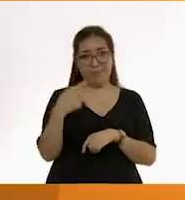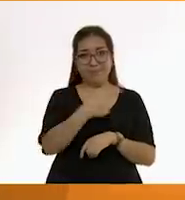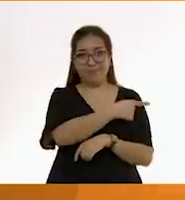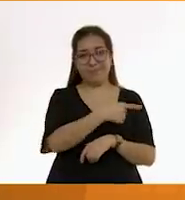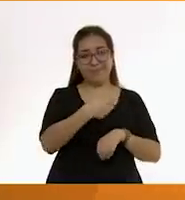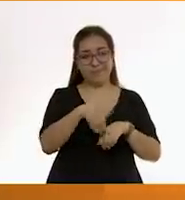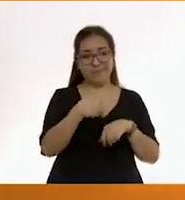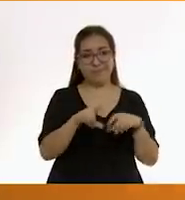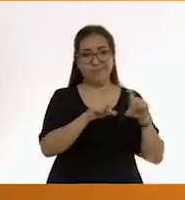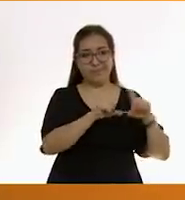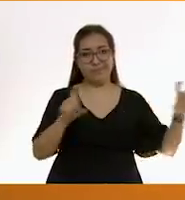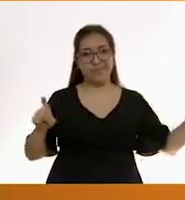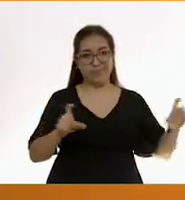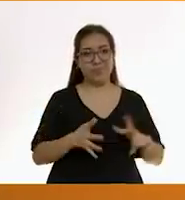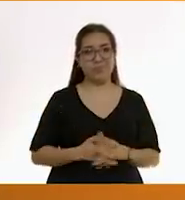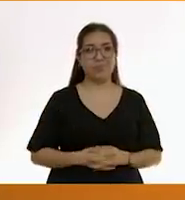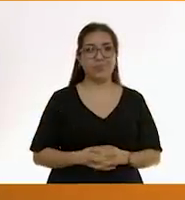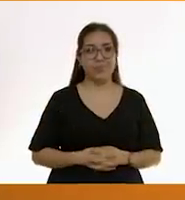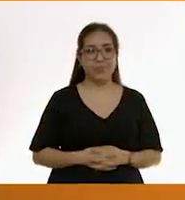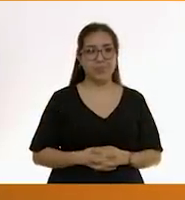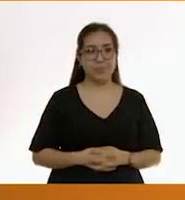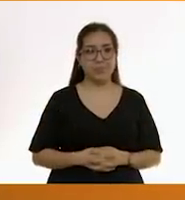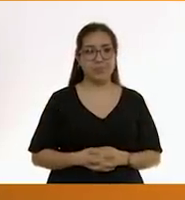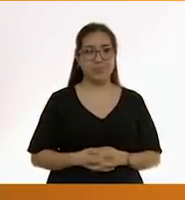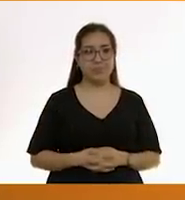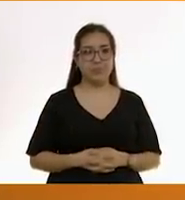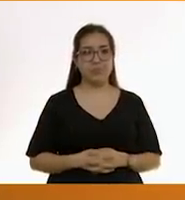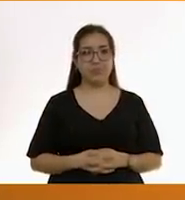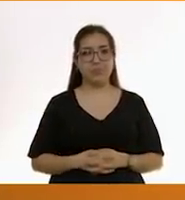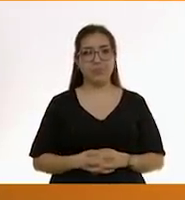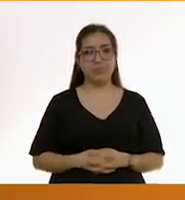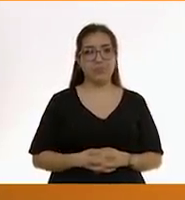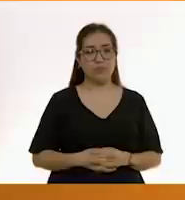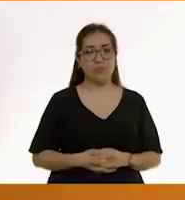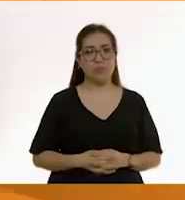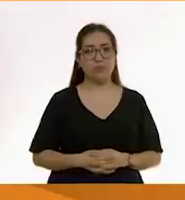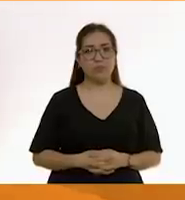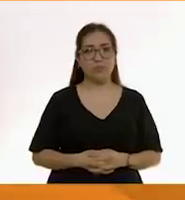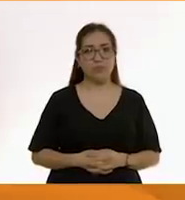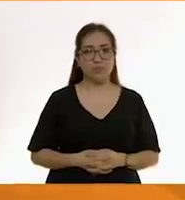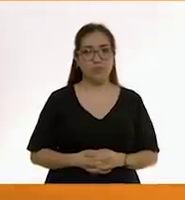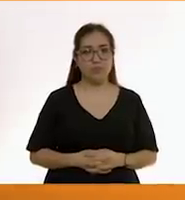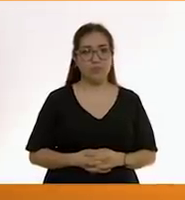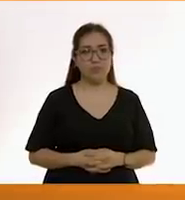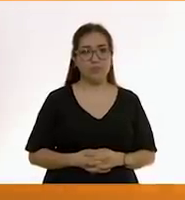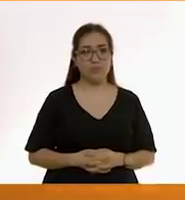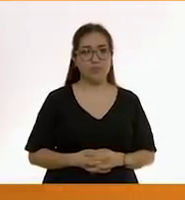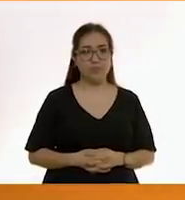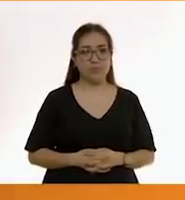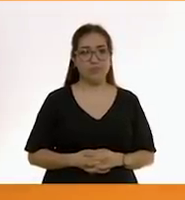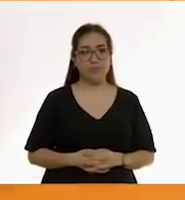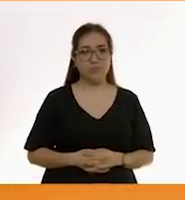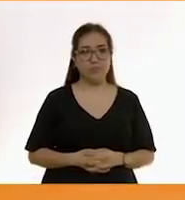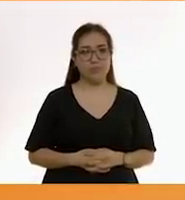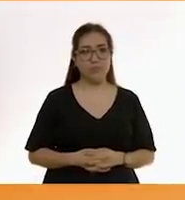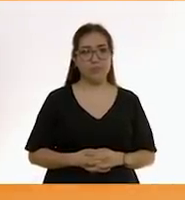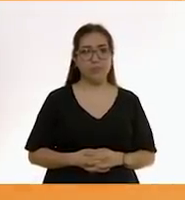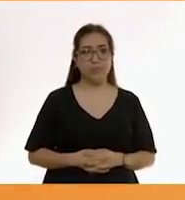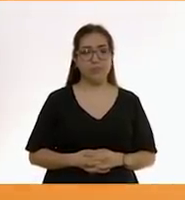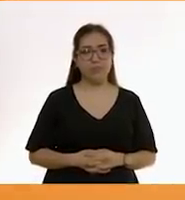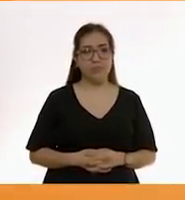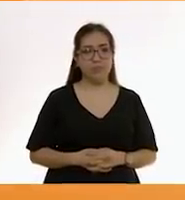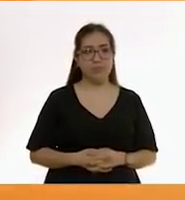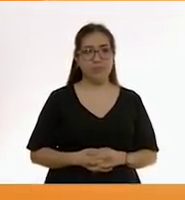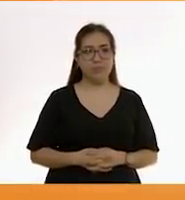-288-6688 y 800-734-7376 y